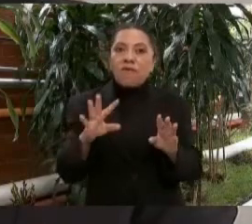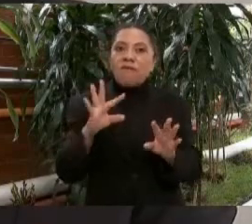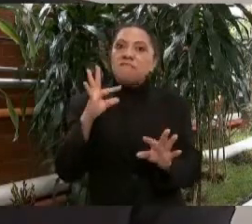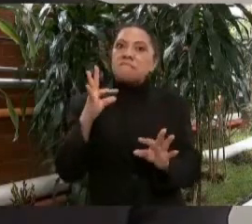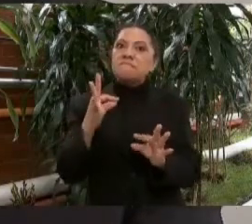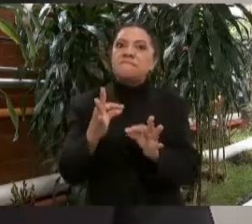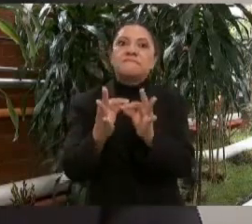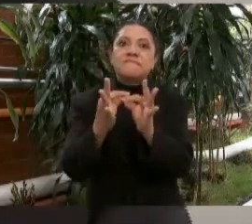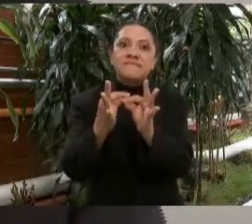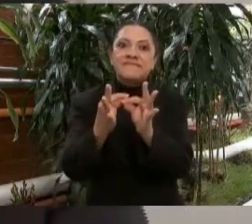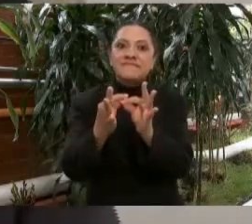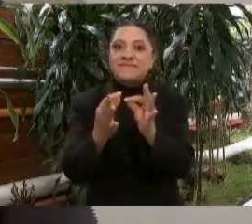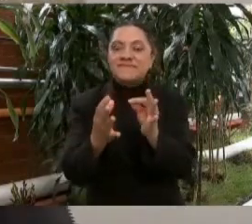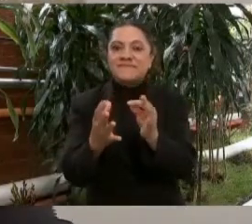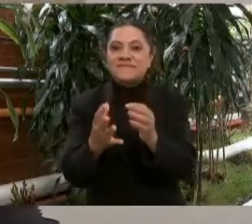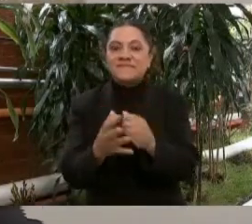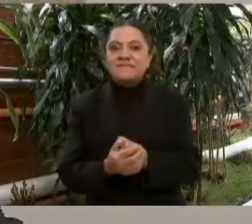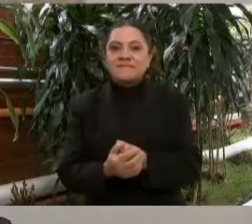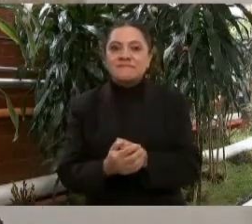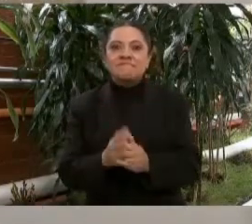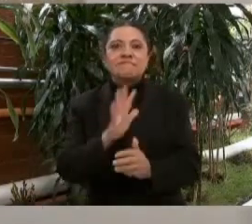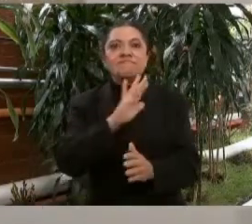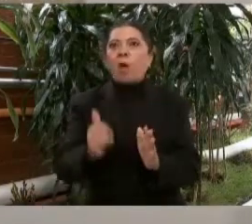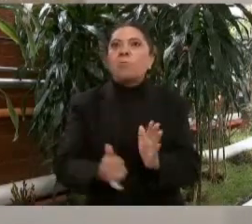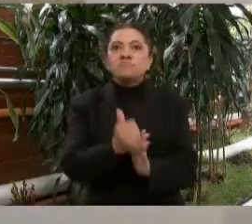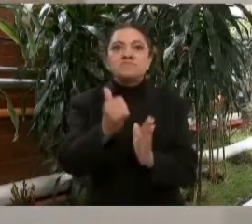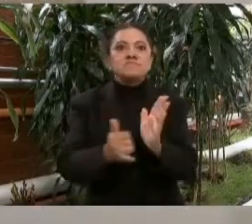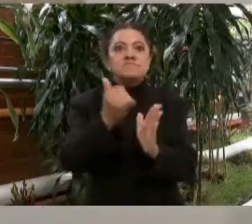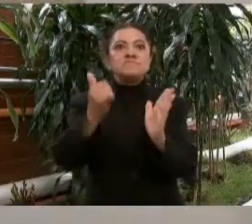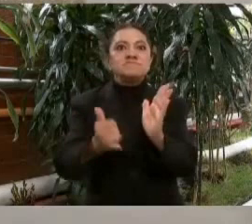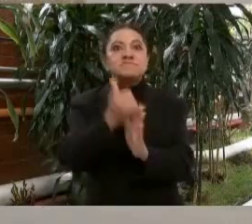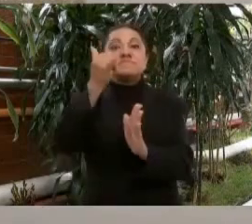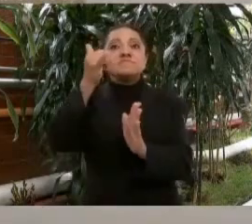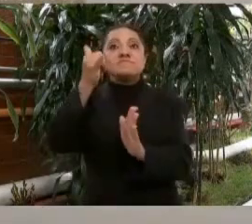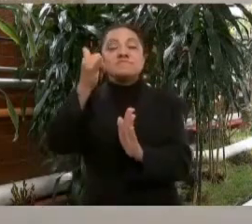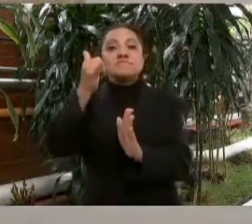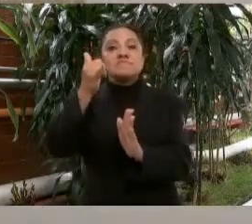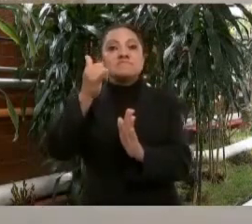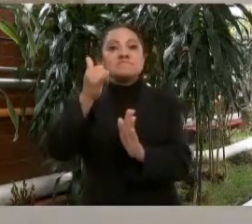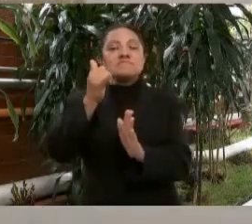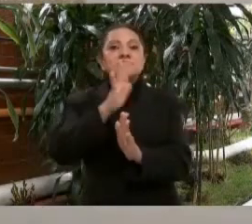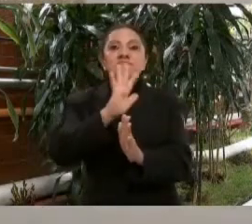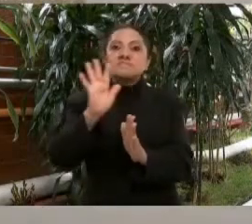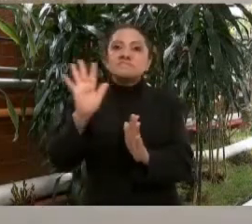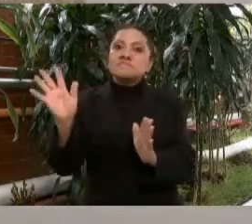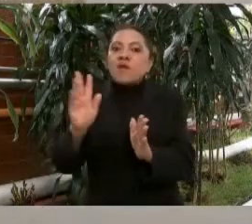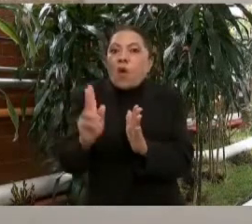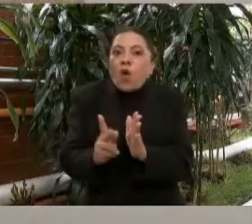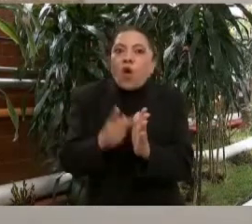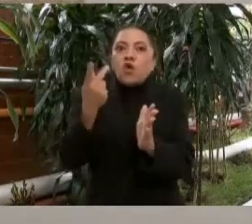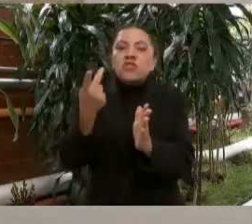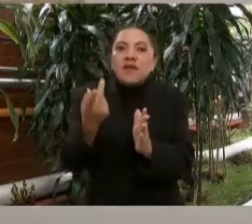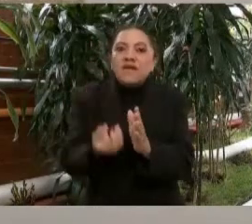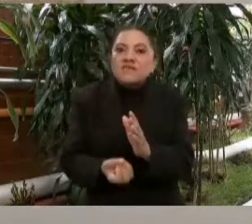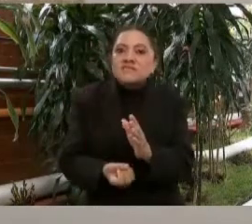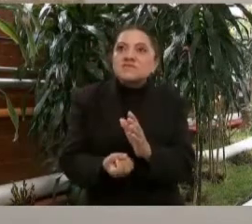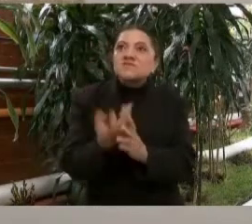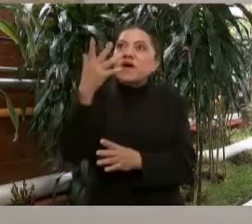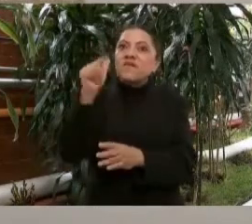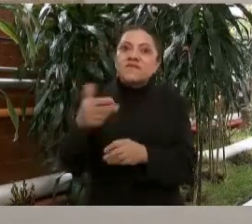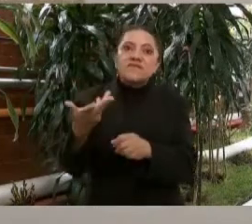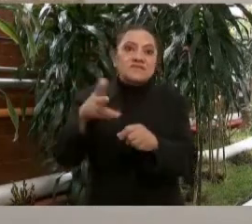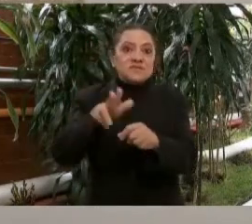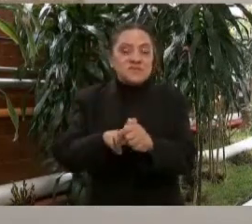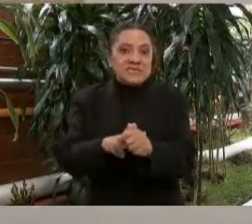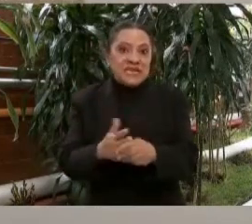levantó de nuevo este hospital.